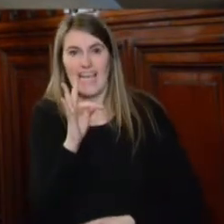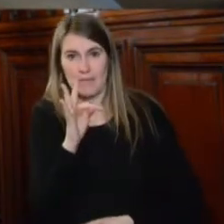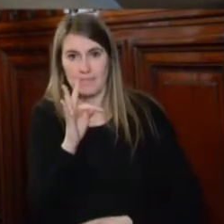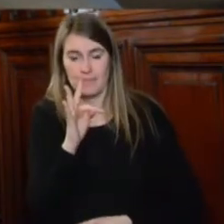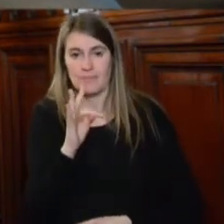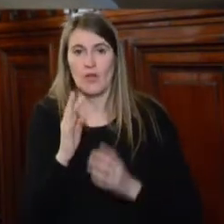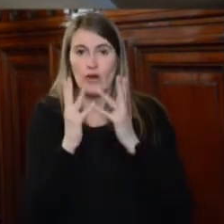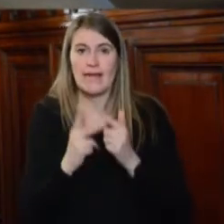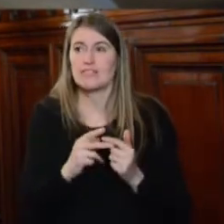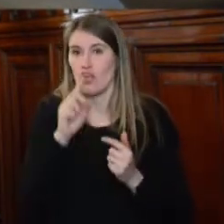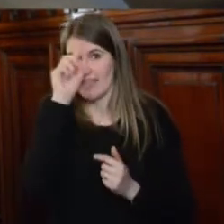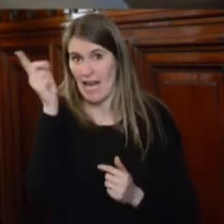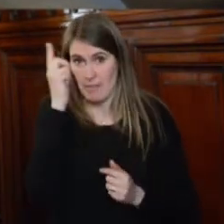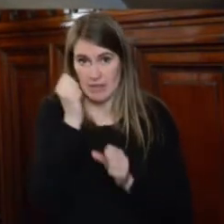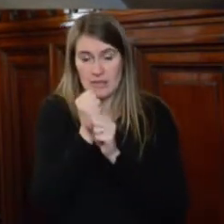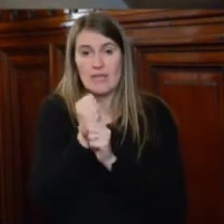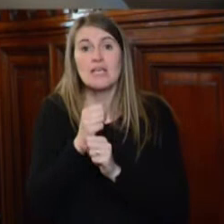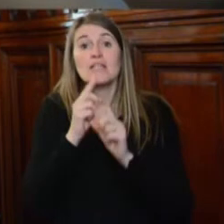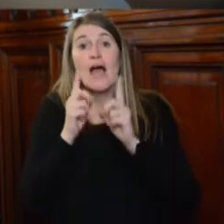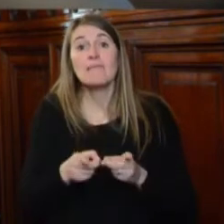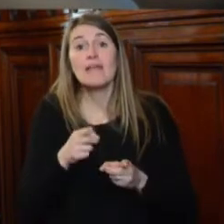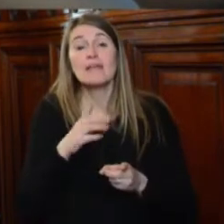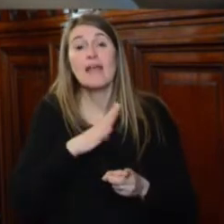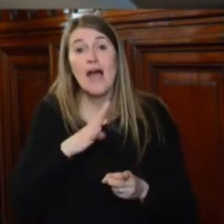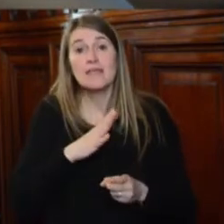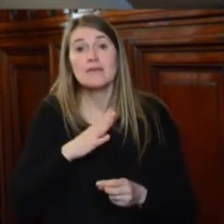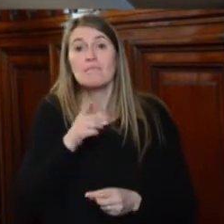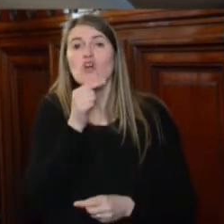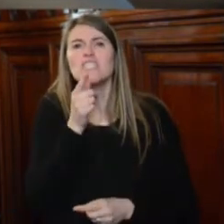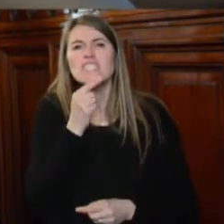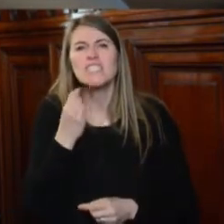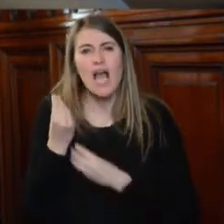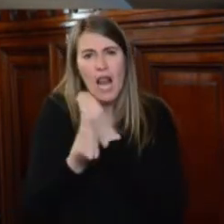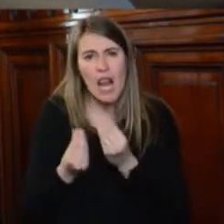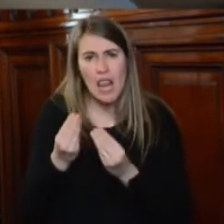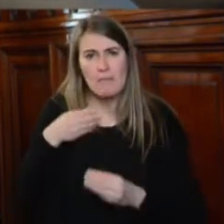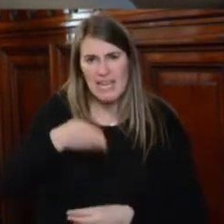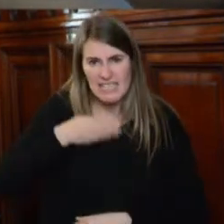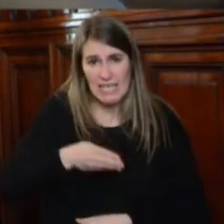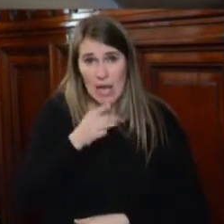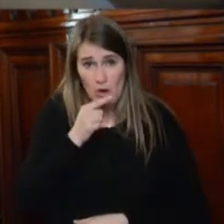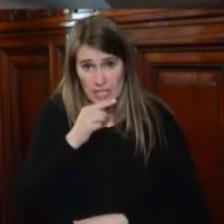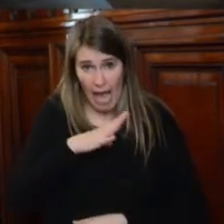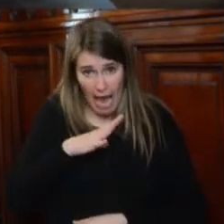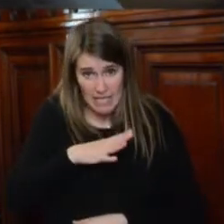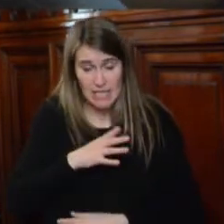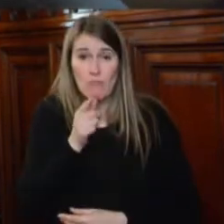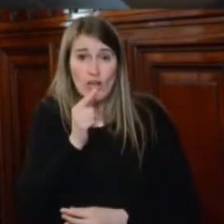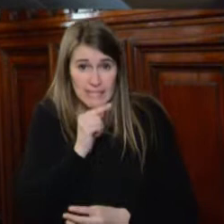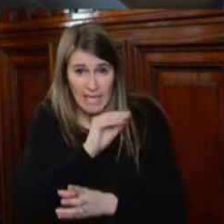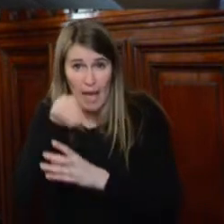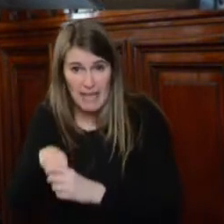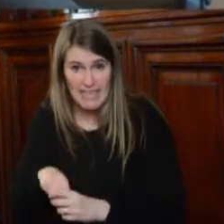especial el último tema, cuando terminaba, que es la presencia policial. Si hay episodios de represión policial,